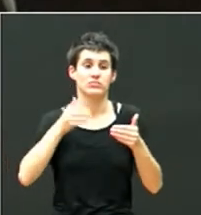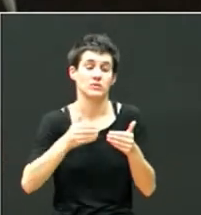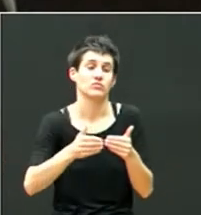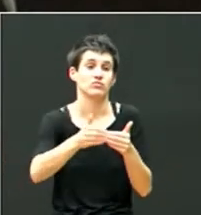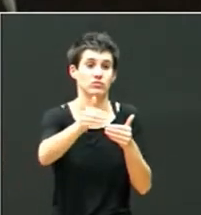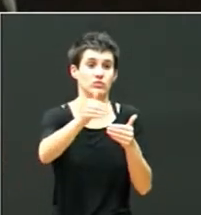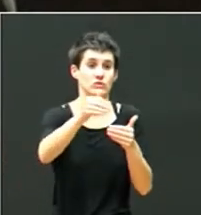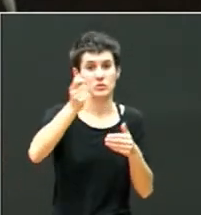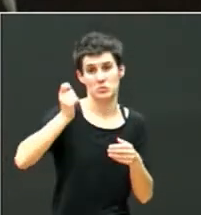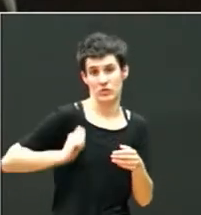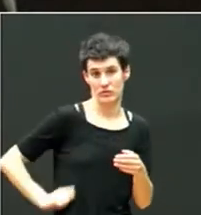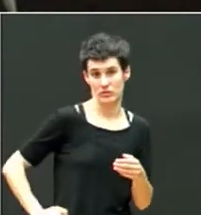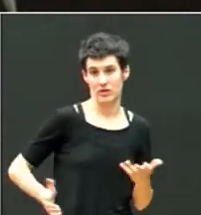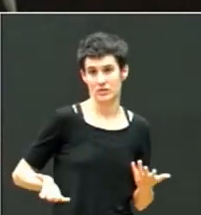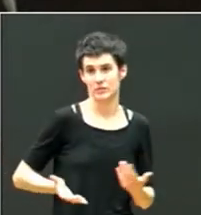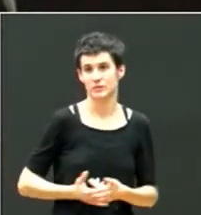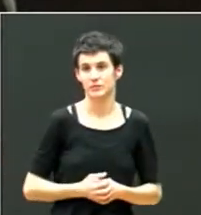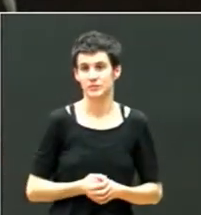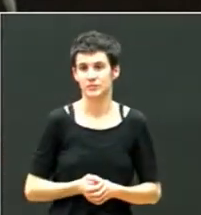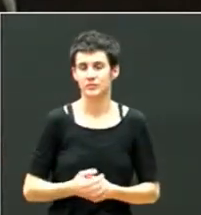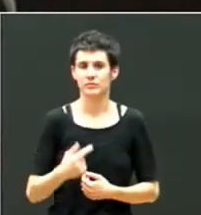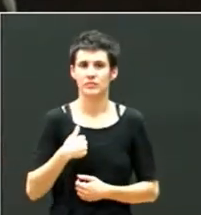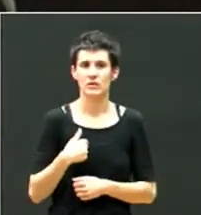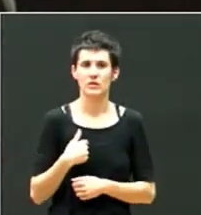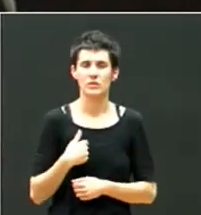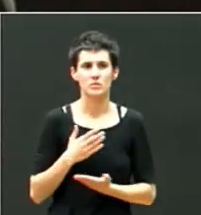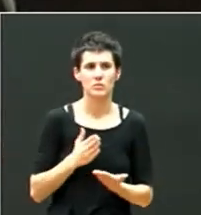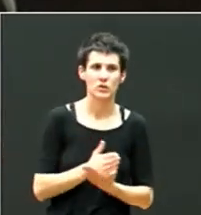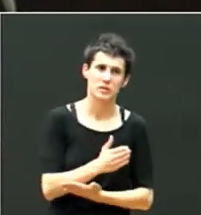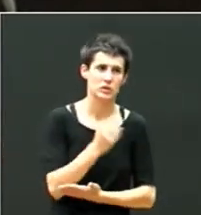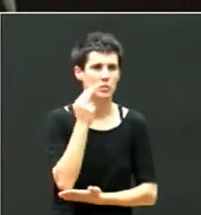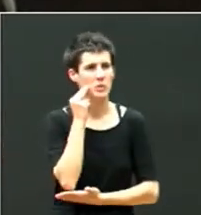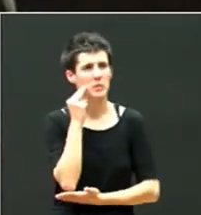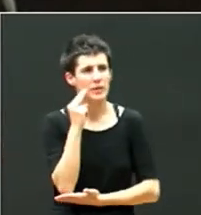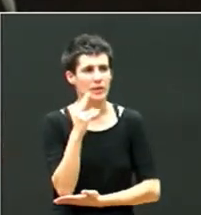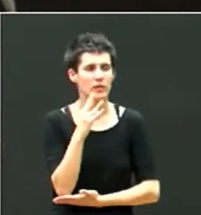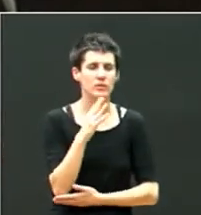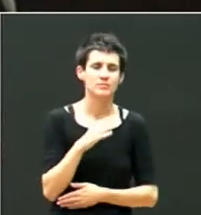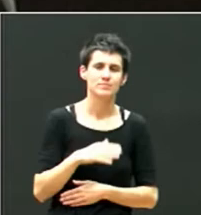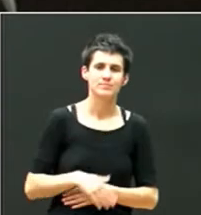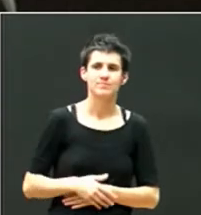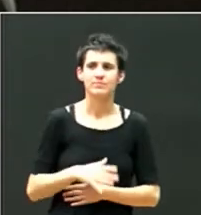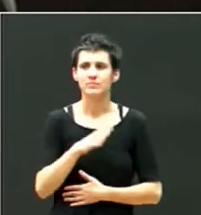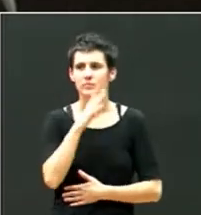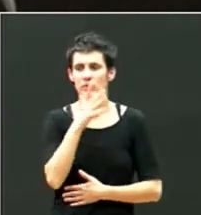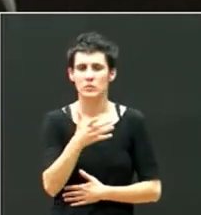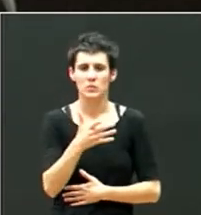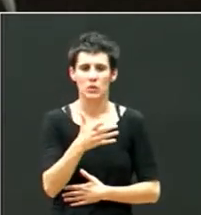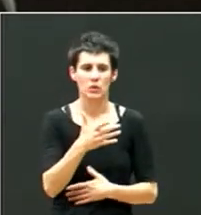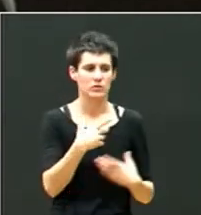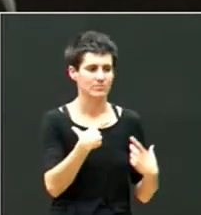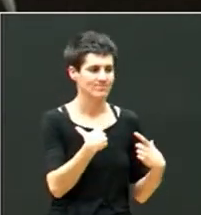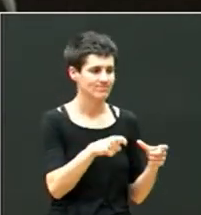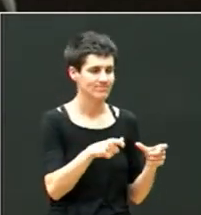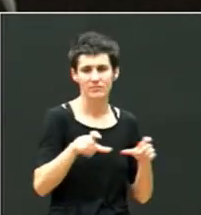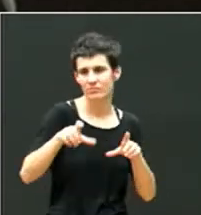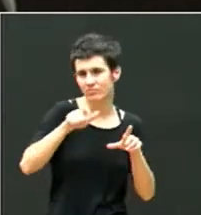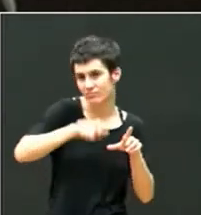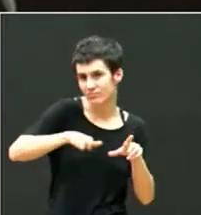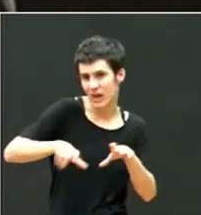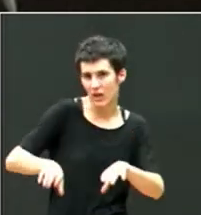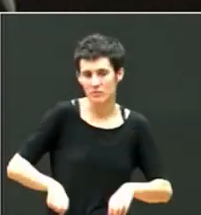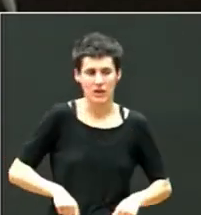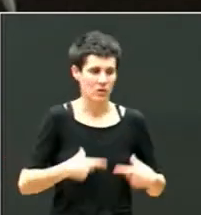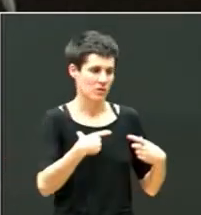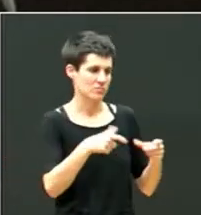Yo, por una parte, tengo miedo a que esto sea un nuevo colectivo más a catalogar, diagnosticar, y me gustaría decir que la mayor